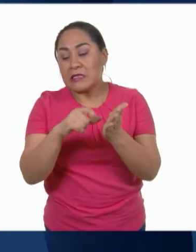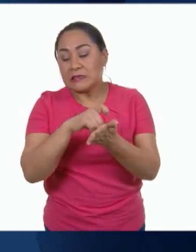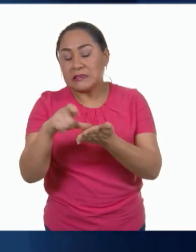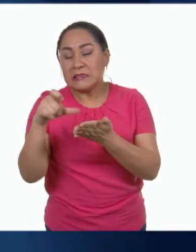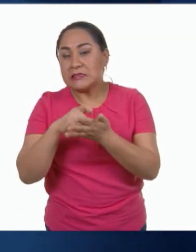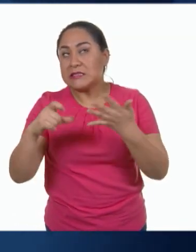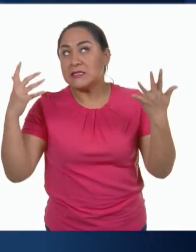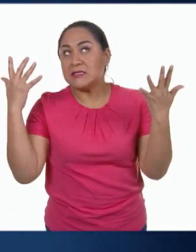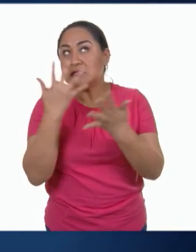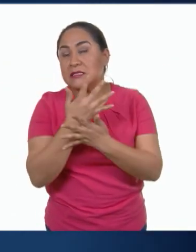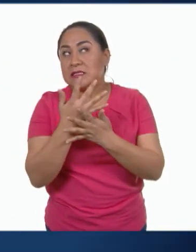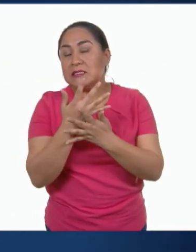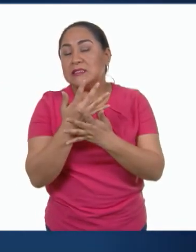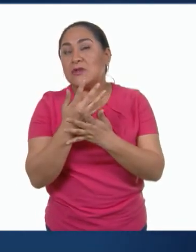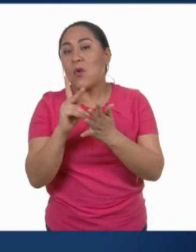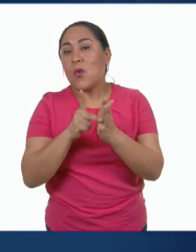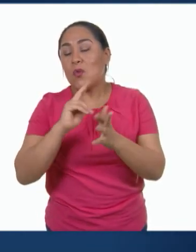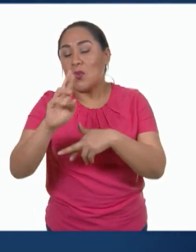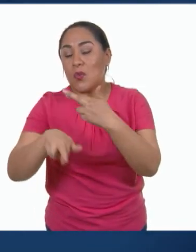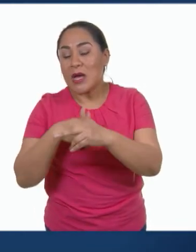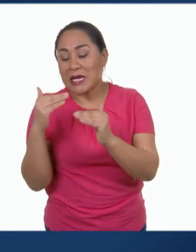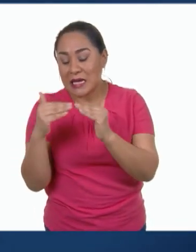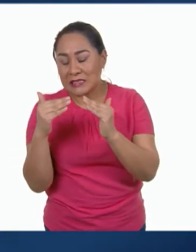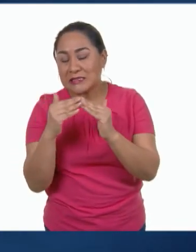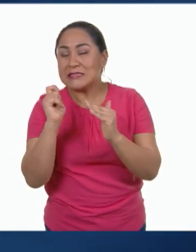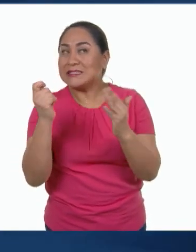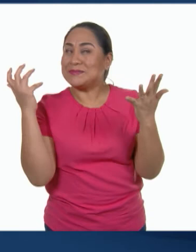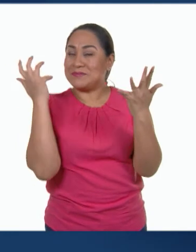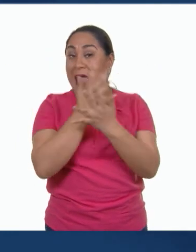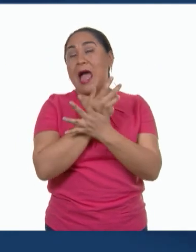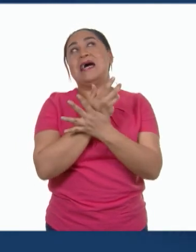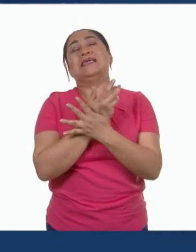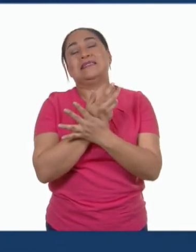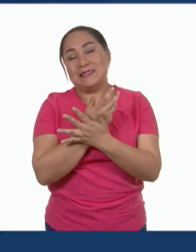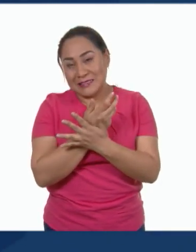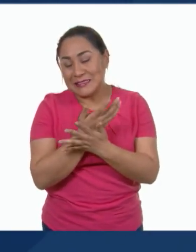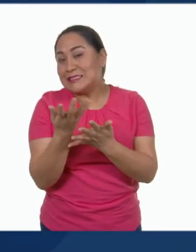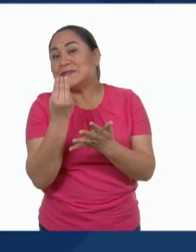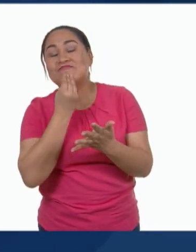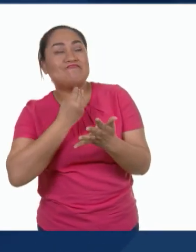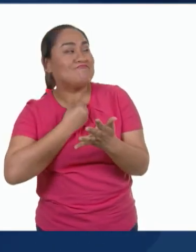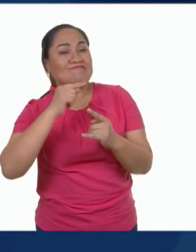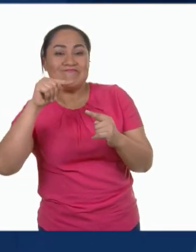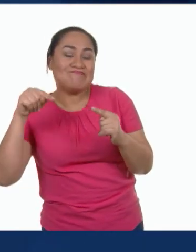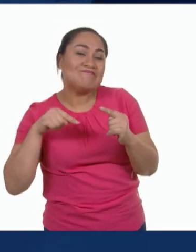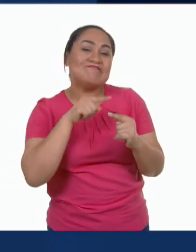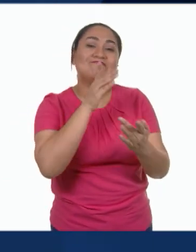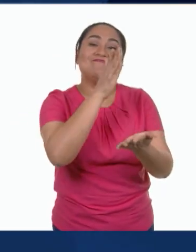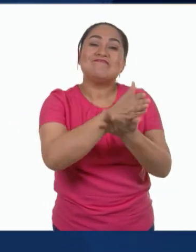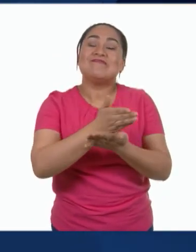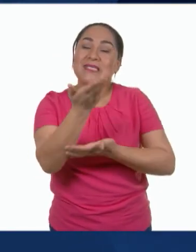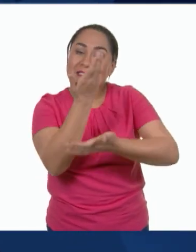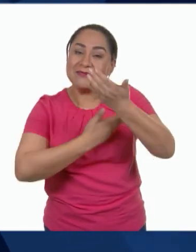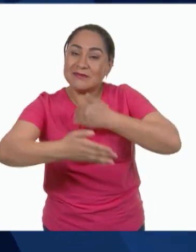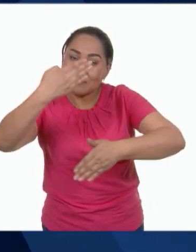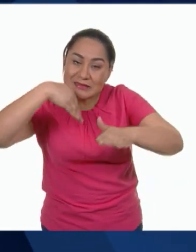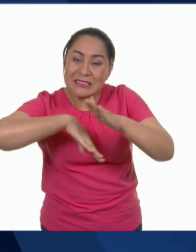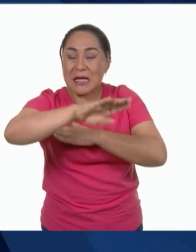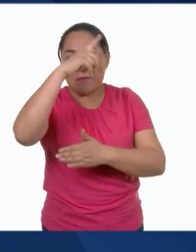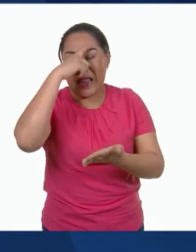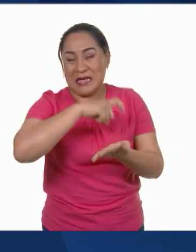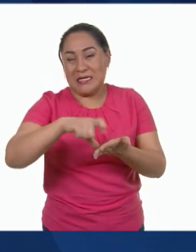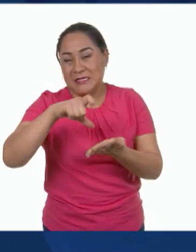tarde e iba de regreso a casa desde el trabajo, por lo que tuvo que pasar a un supermercado a conseguir lo que necesitaba.